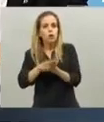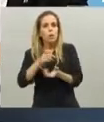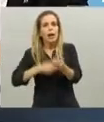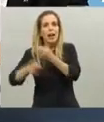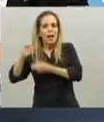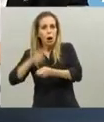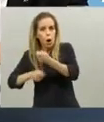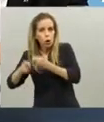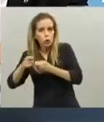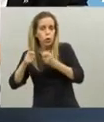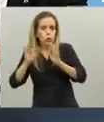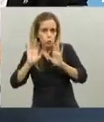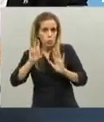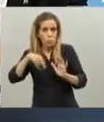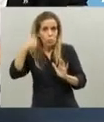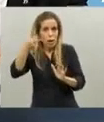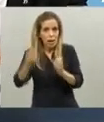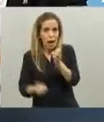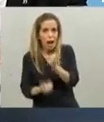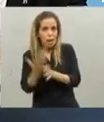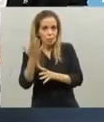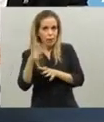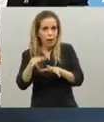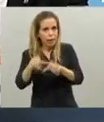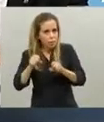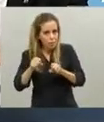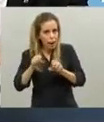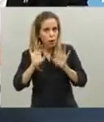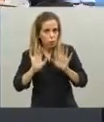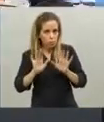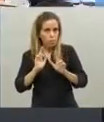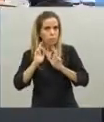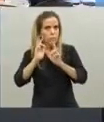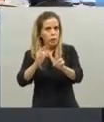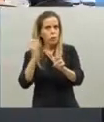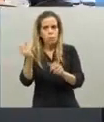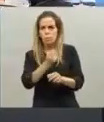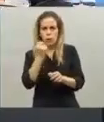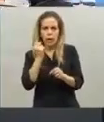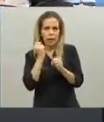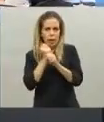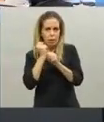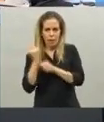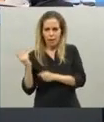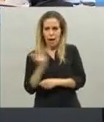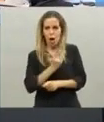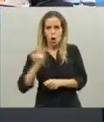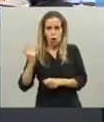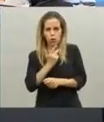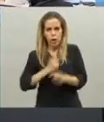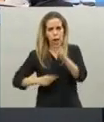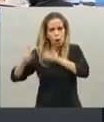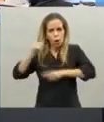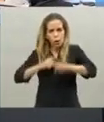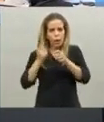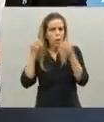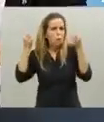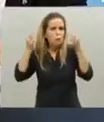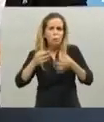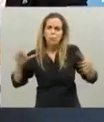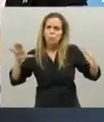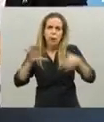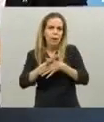detalle, lo hacemos mañana temprano. Yo quiero volver a destacar para terminar el trabajo conjunto, la verdad que estamos coordinando, hablamos todo el tiempo y creo que